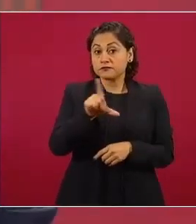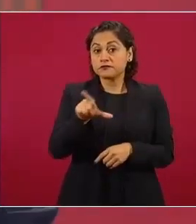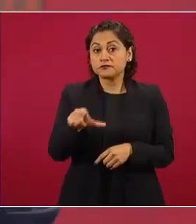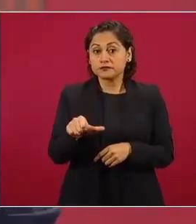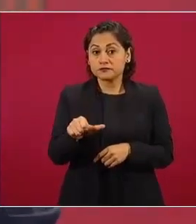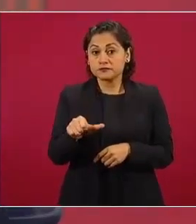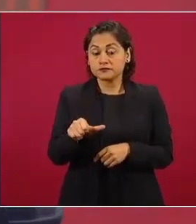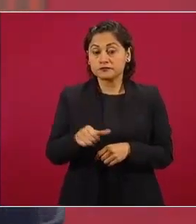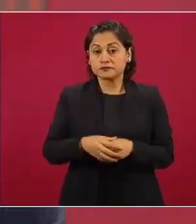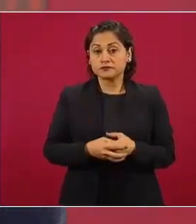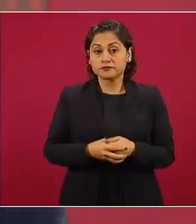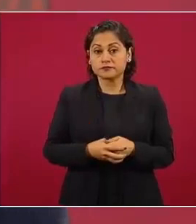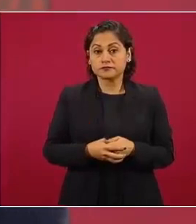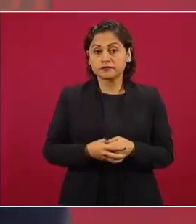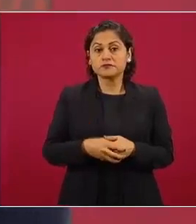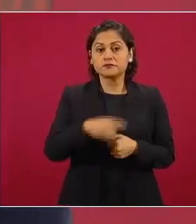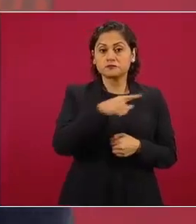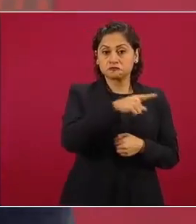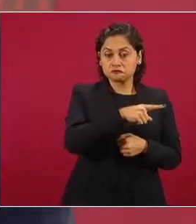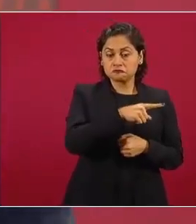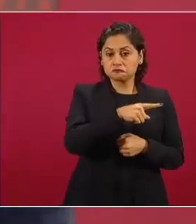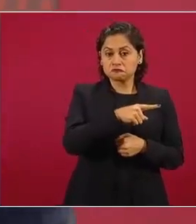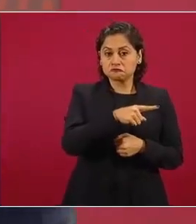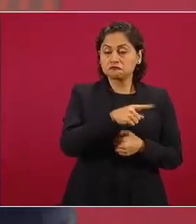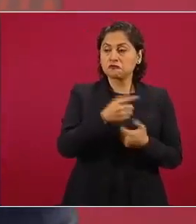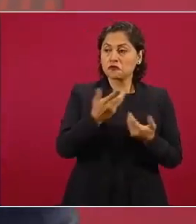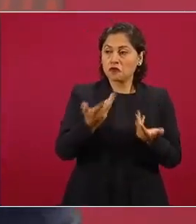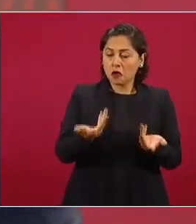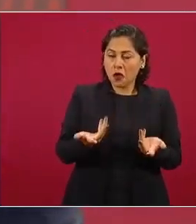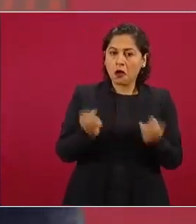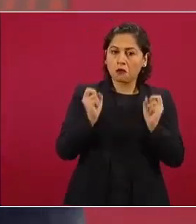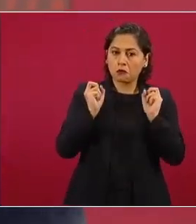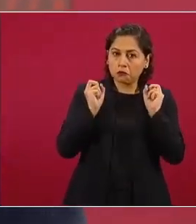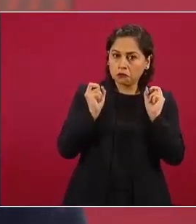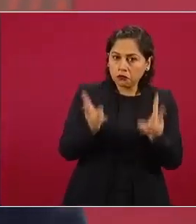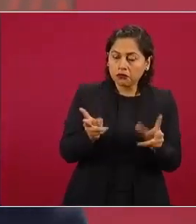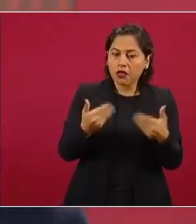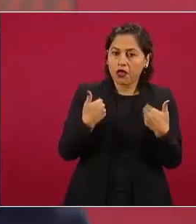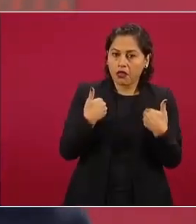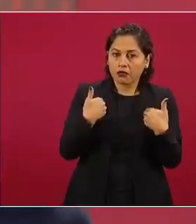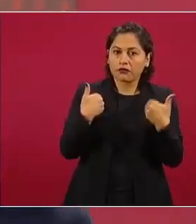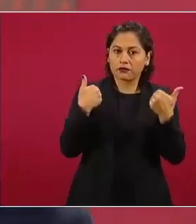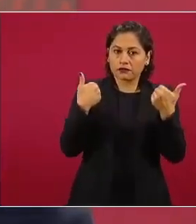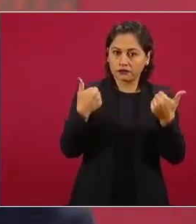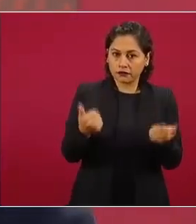fueron receptivos entendieron